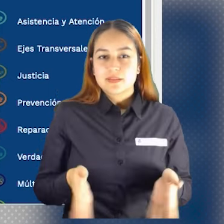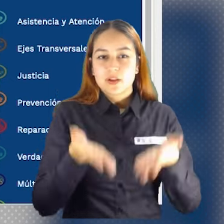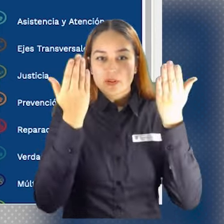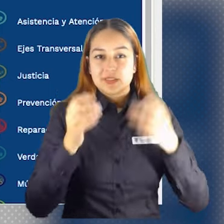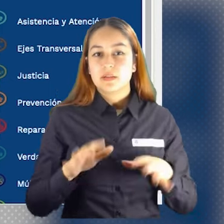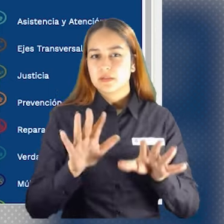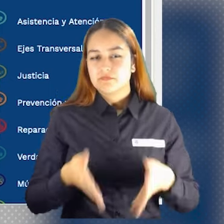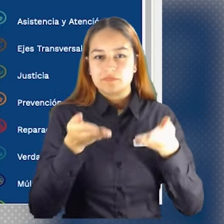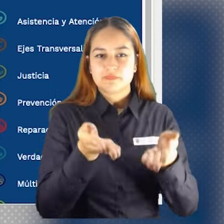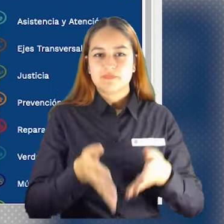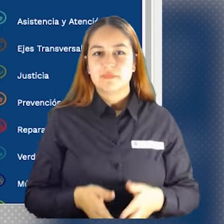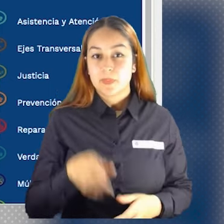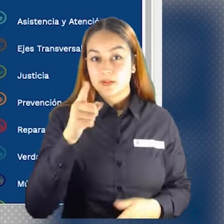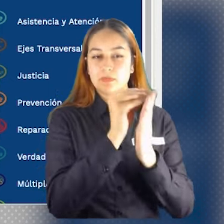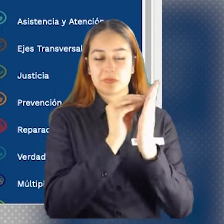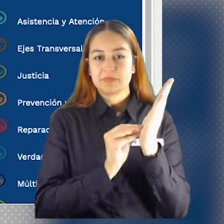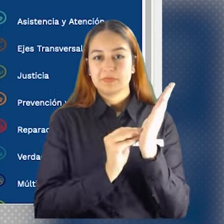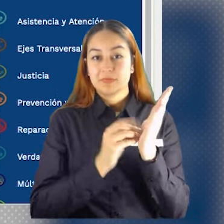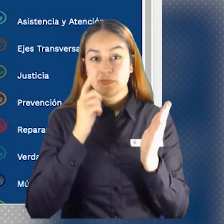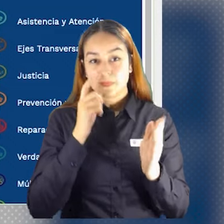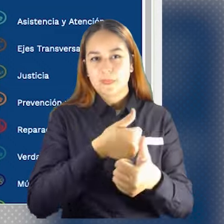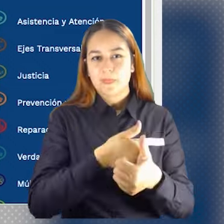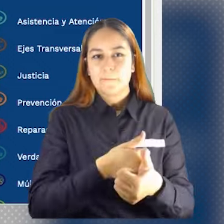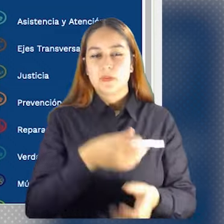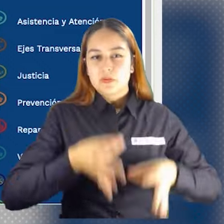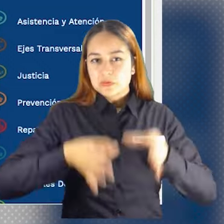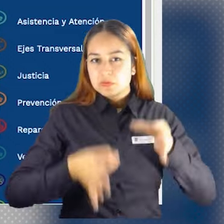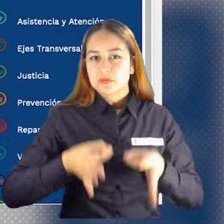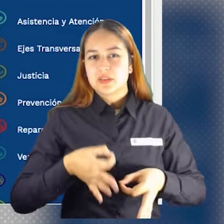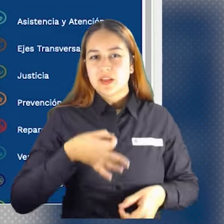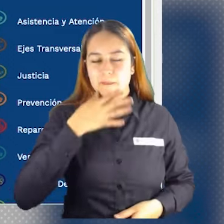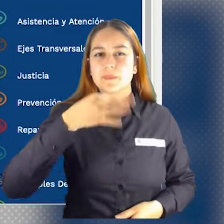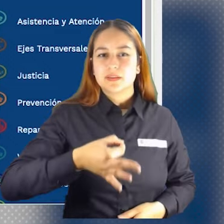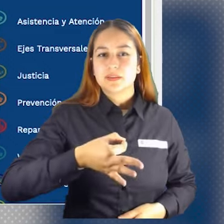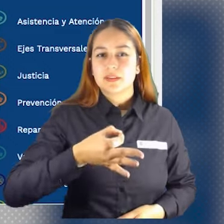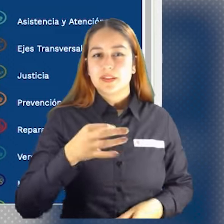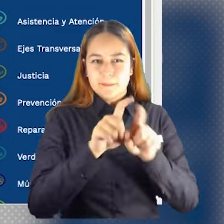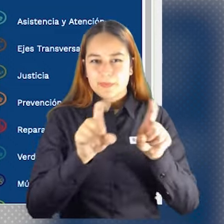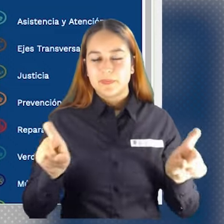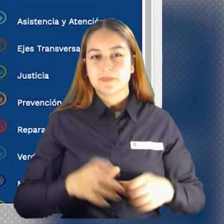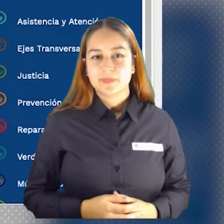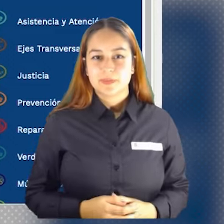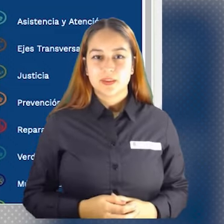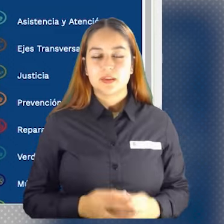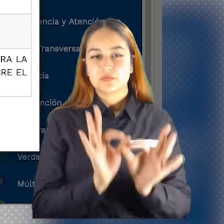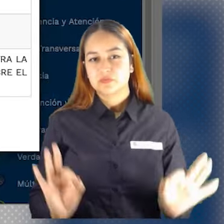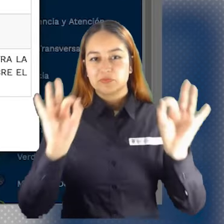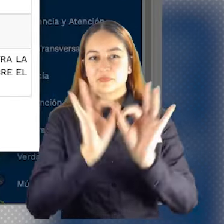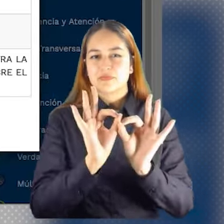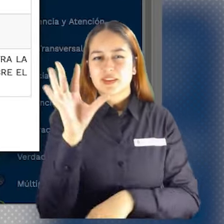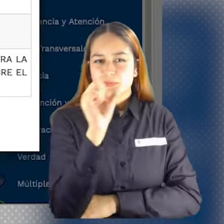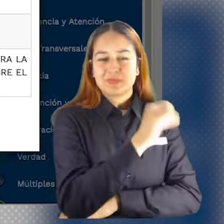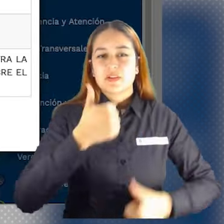institucional que incluye asistencia y atención, justicia, verdad, entre otros. Es muy importante que identifiques los